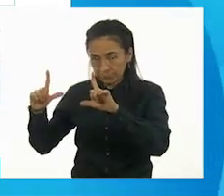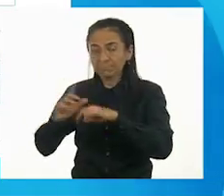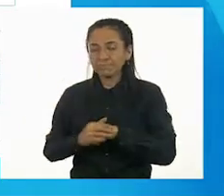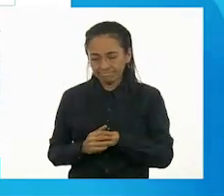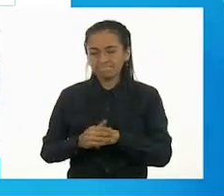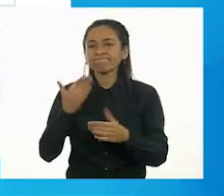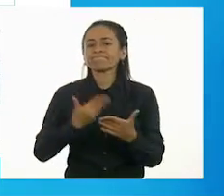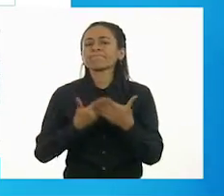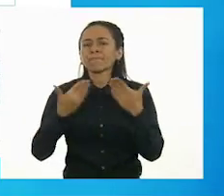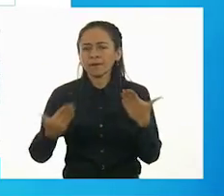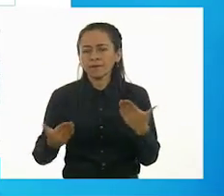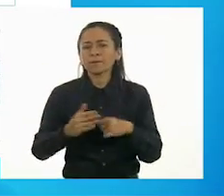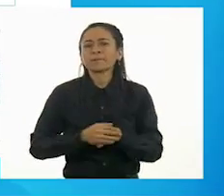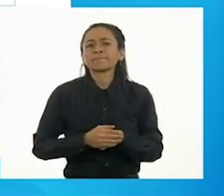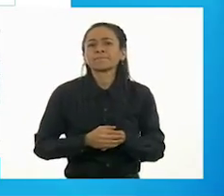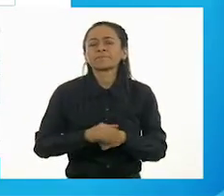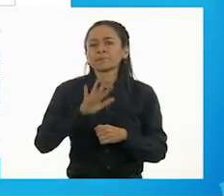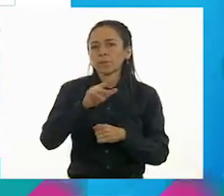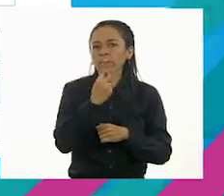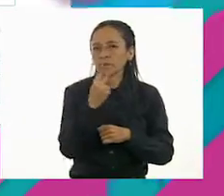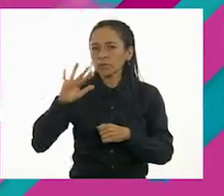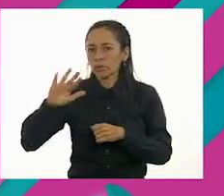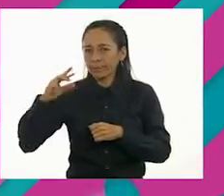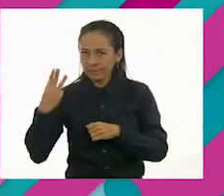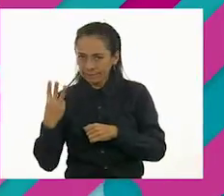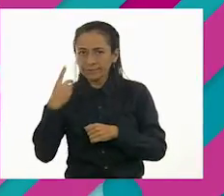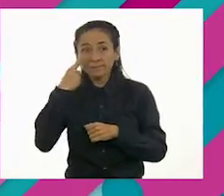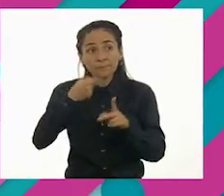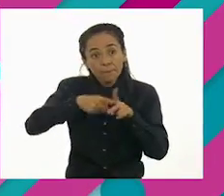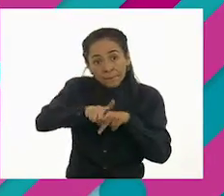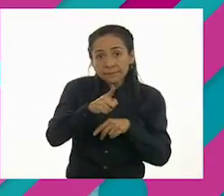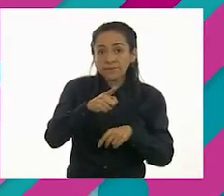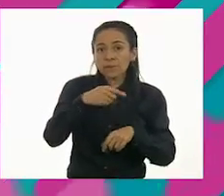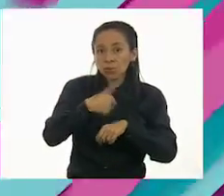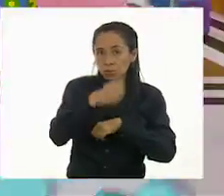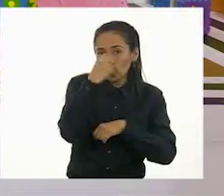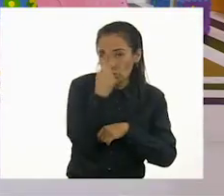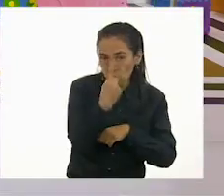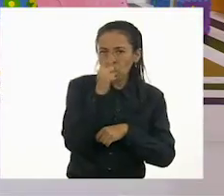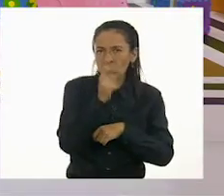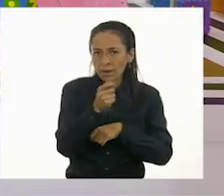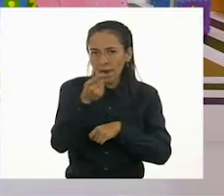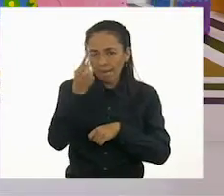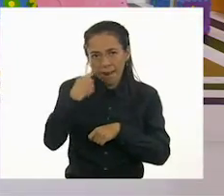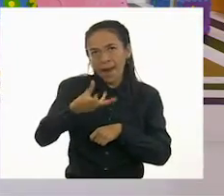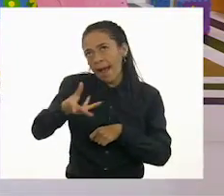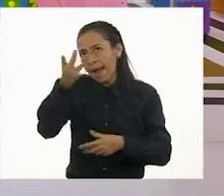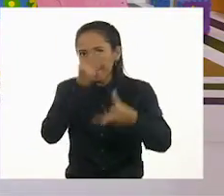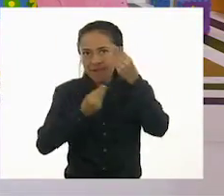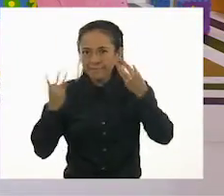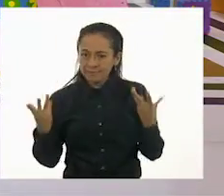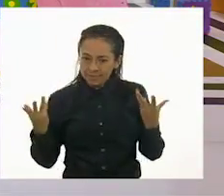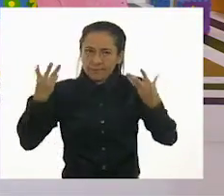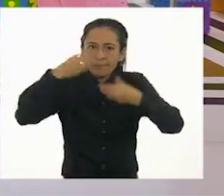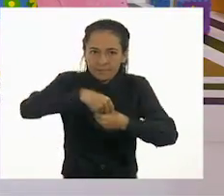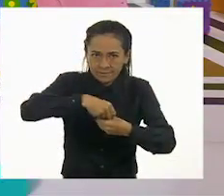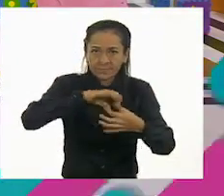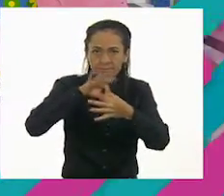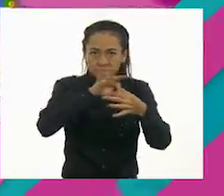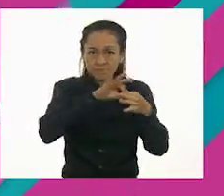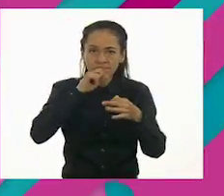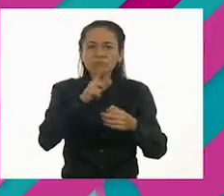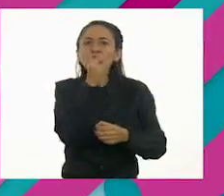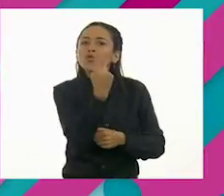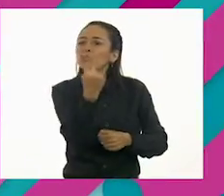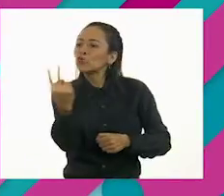vamos a leer la actividad que dice, número uno, integro mis aprendizajes. En parejas, elijan uno de los siguientes